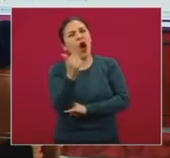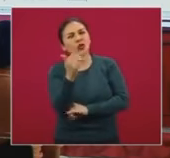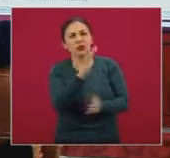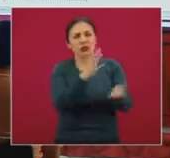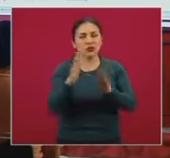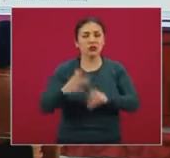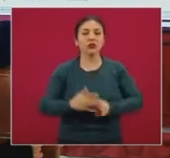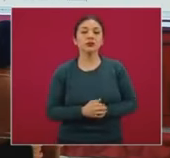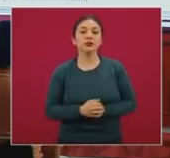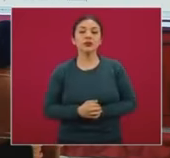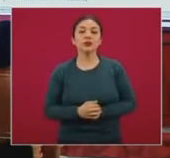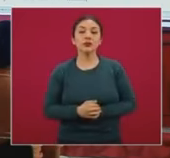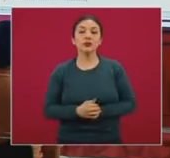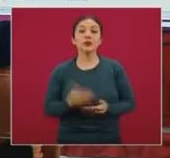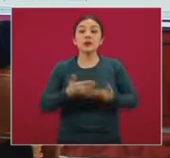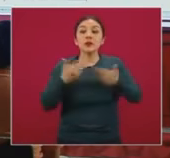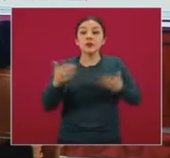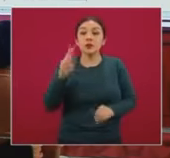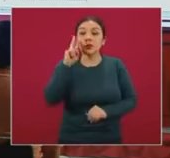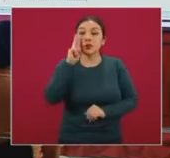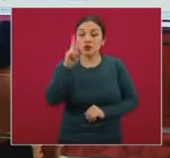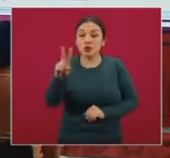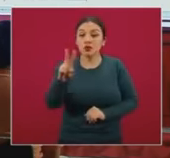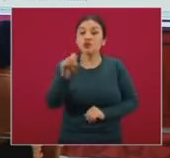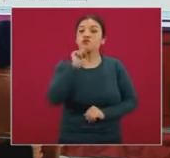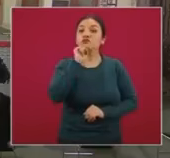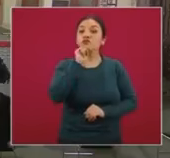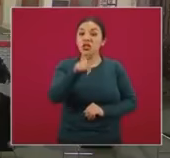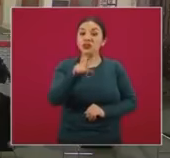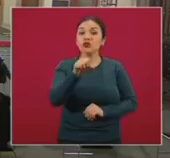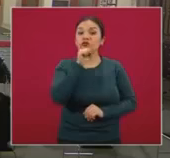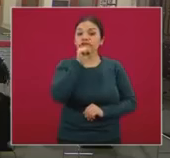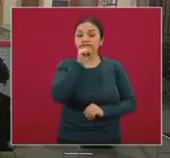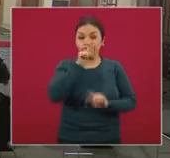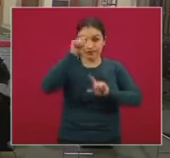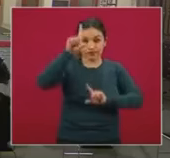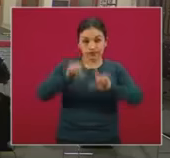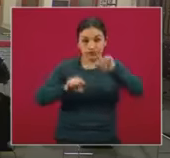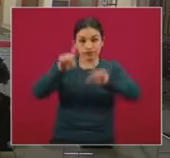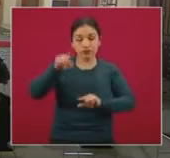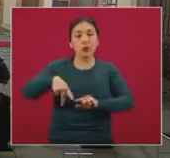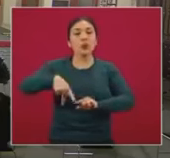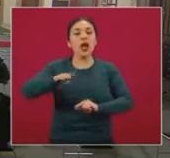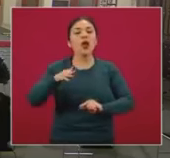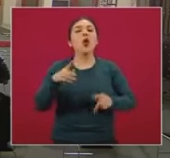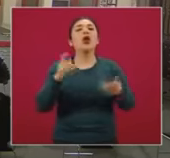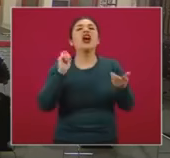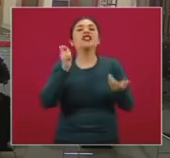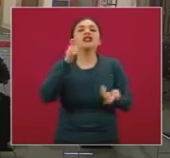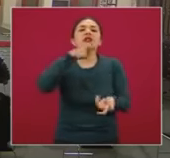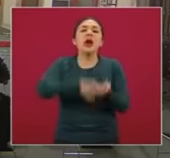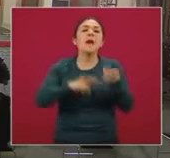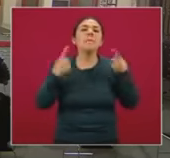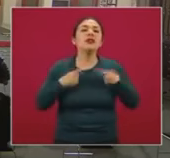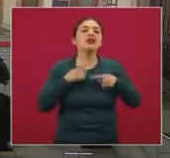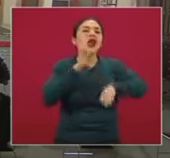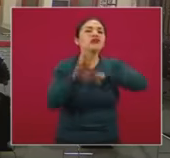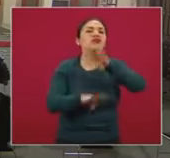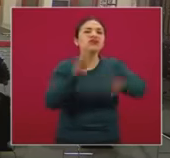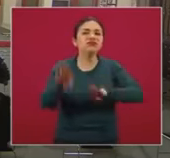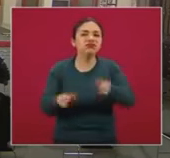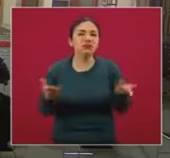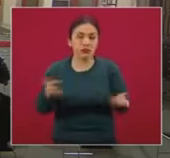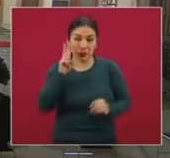julio. Vamos a ver ahora la misma gráfica, pero ahora con el comportamiento de las defunciones, que sería la siguiente gráfica.